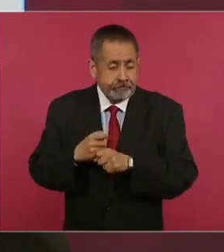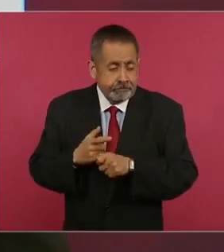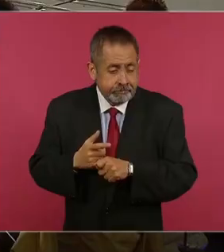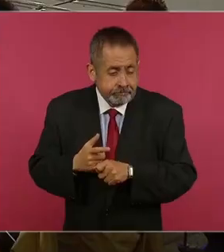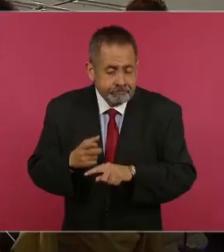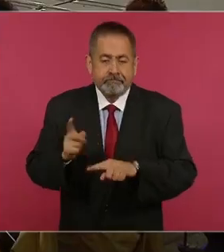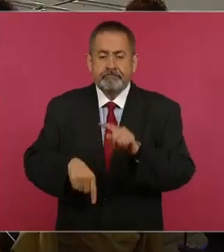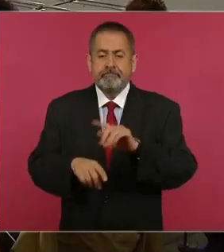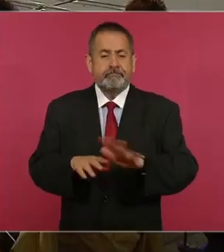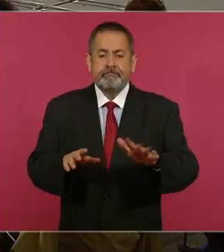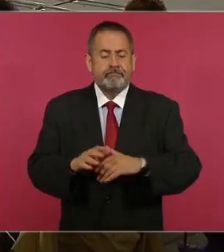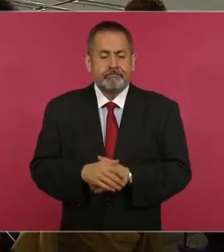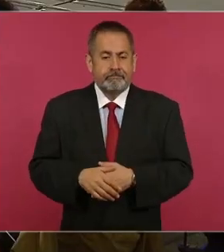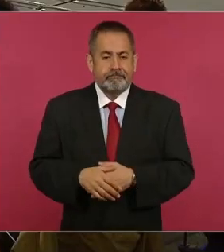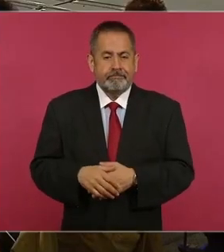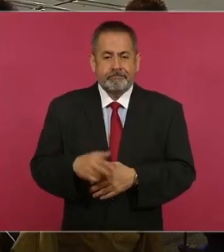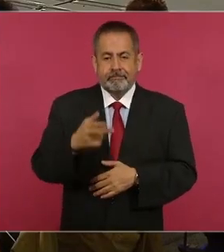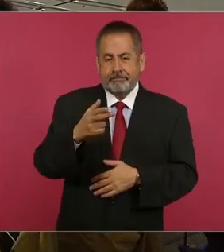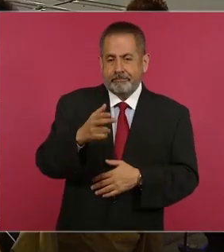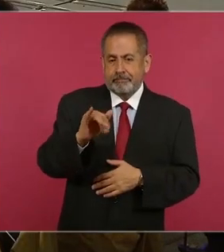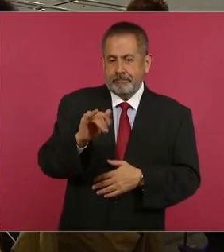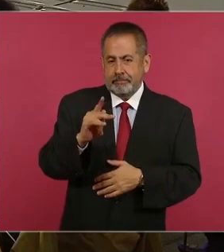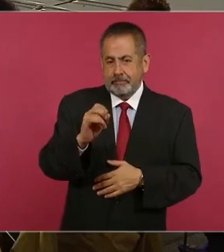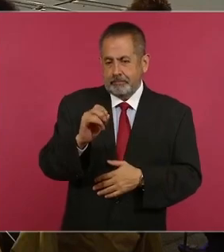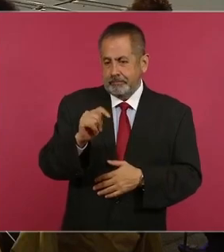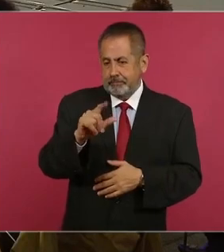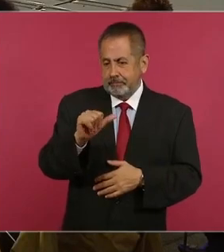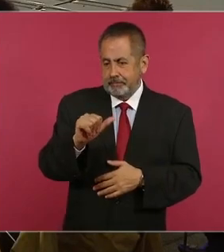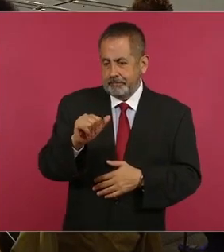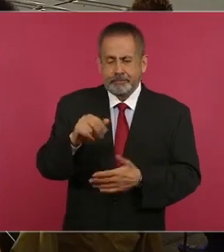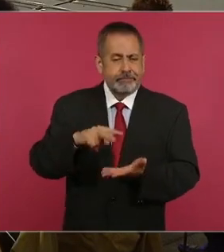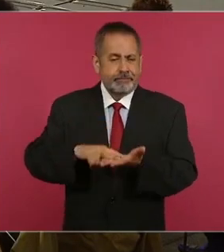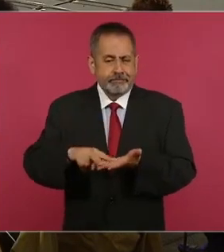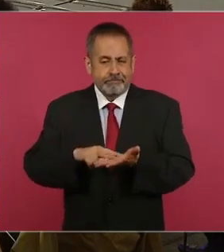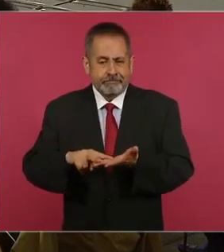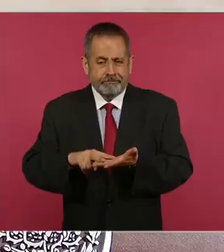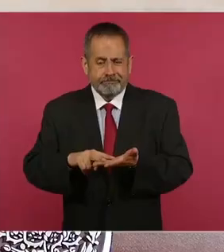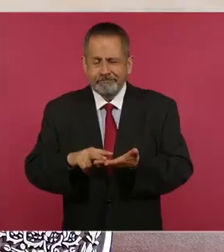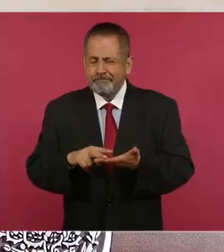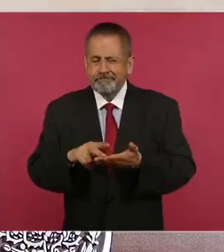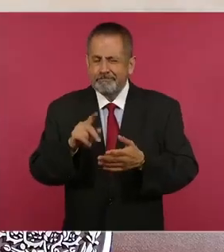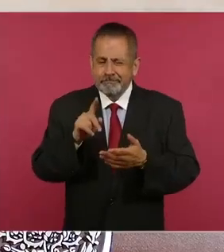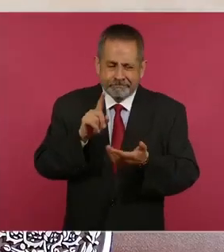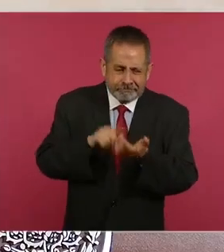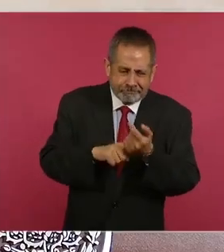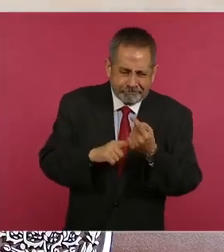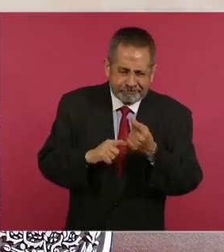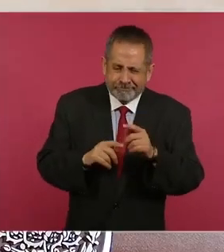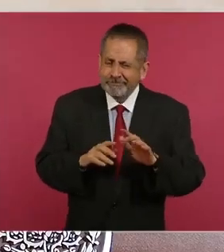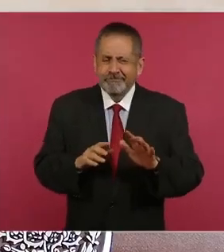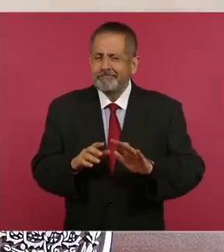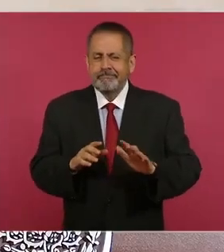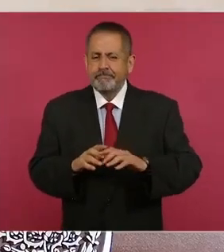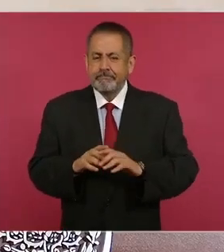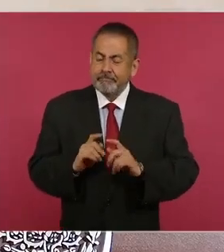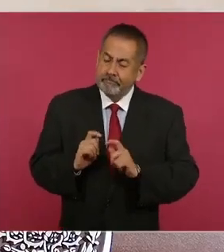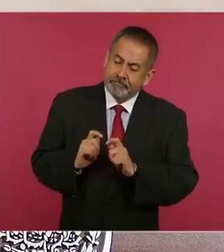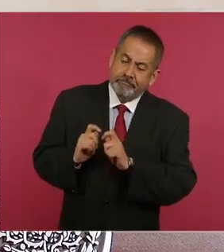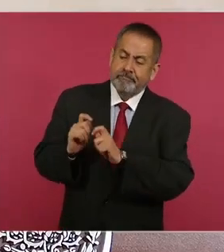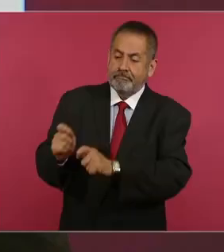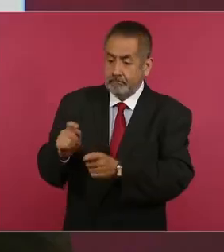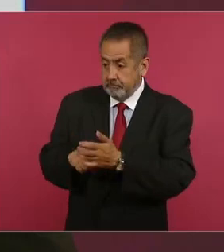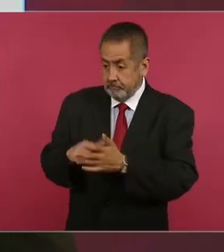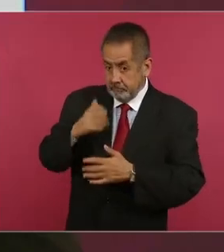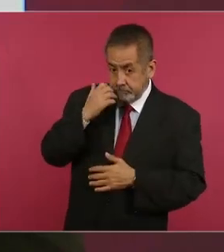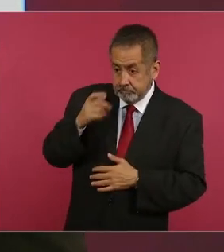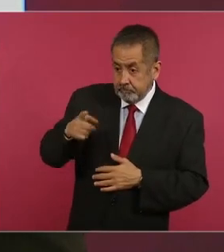existía una cosa que se llamaba hipoteca verde, que no era ni hipoteca ni era verde y le daban obligatoriamente al trabajador que quería sacar